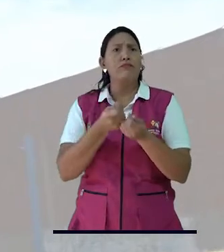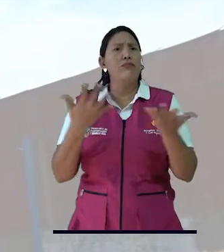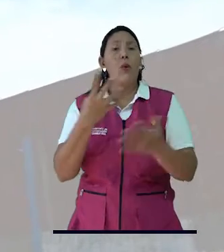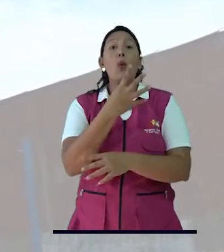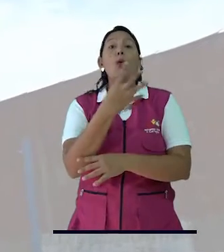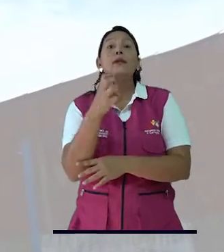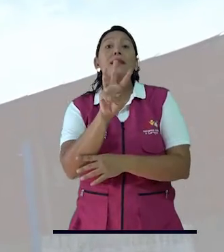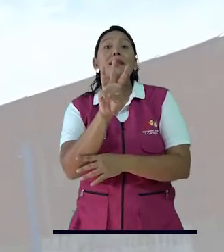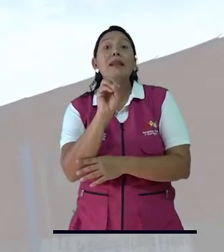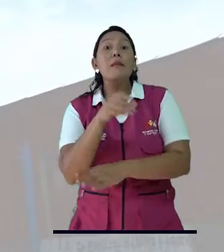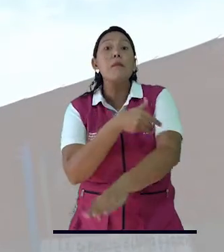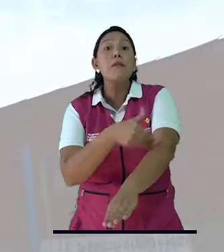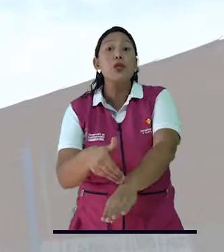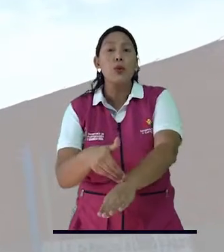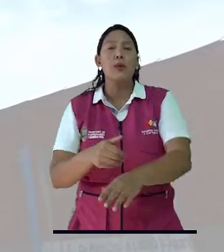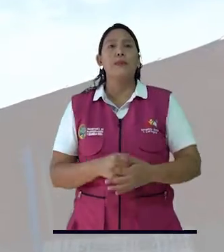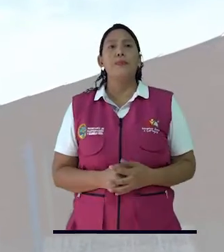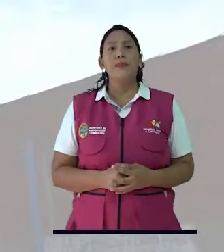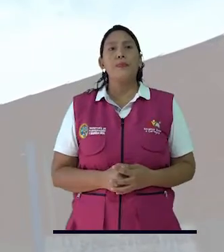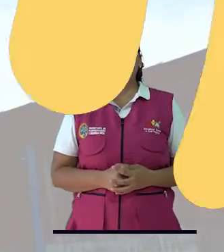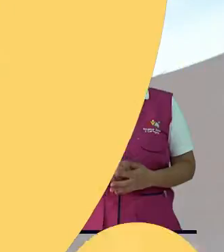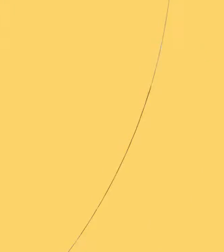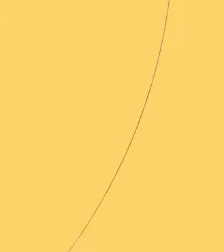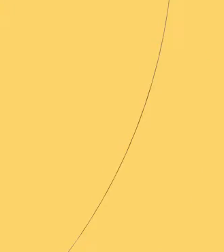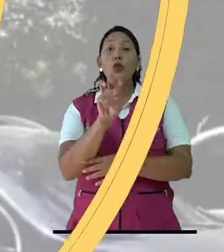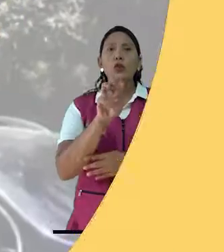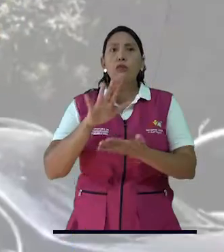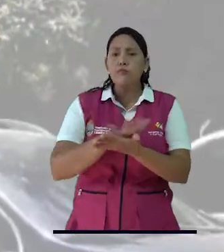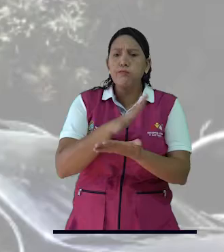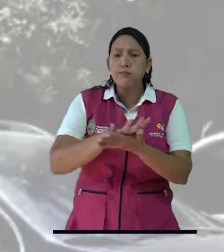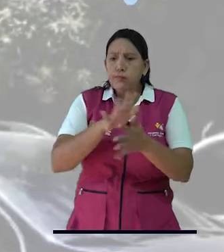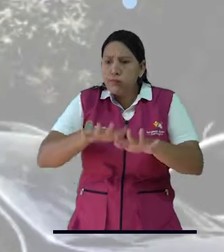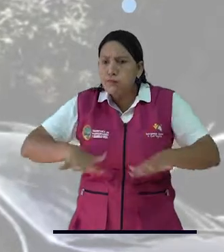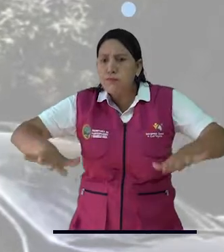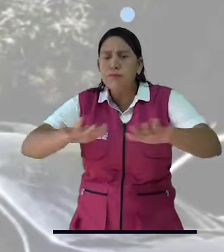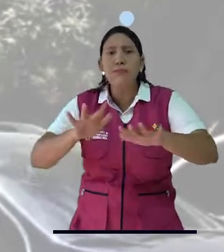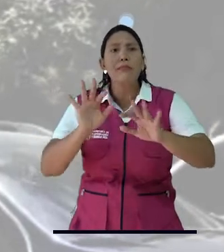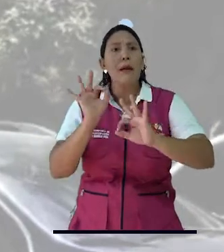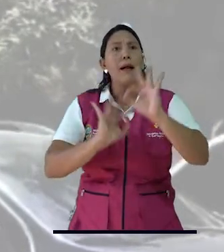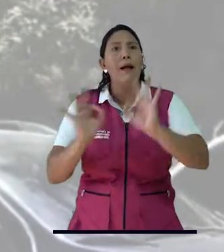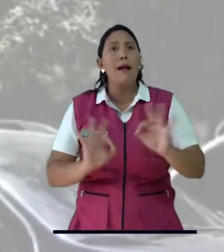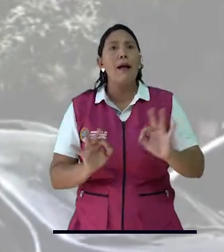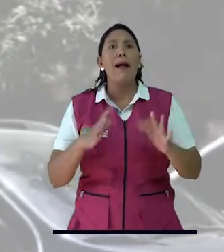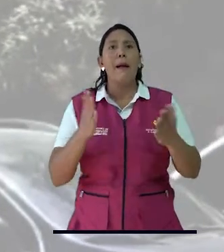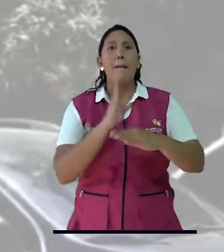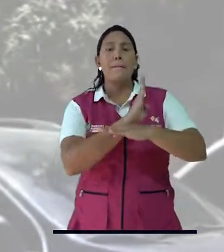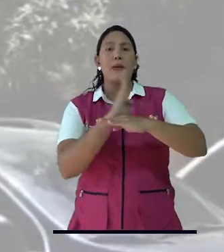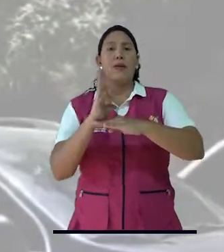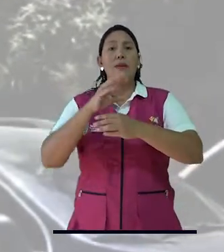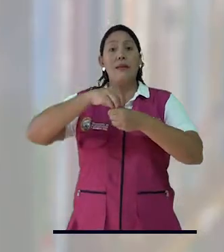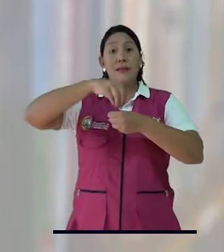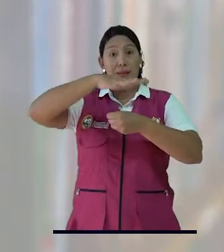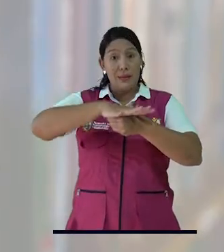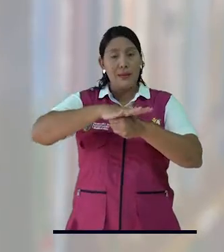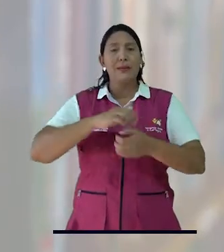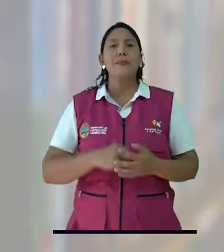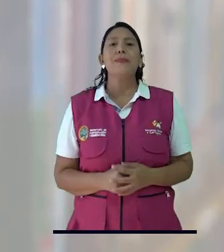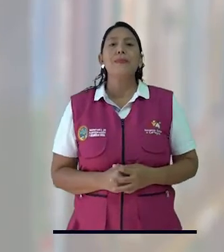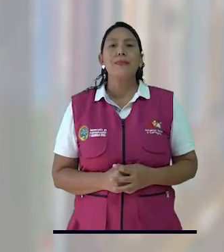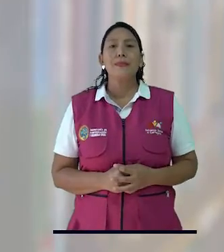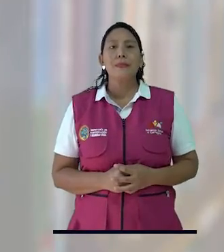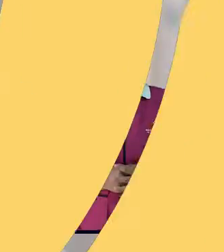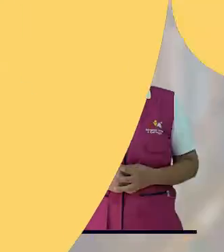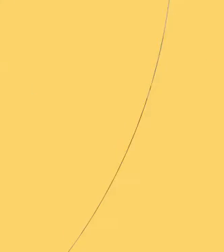por valor de 430 millones de pesos, 8 mantenimientos generales de las bibliotecas públicas